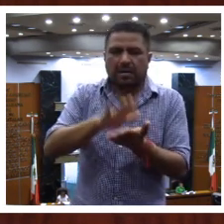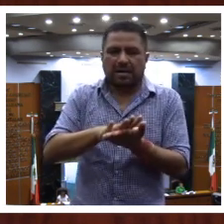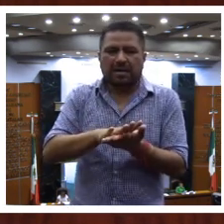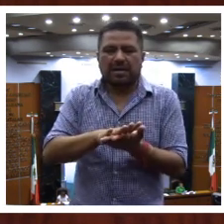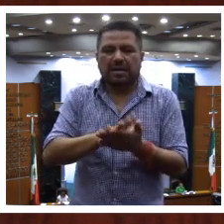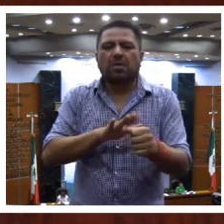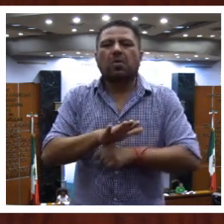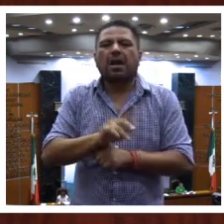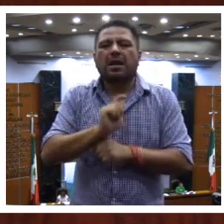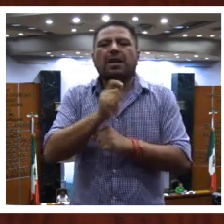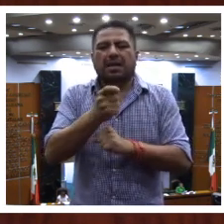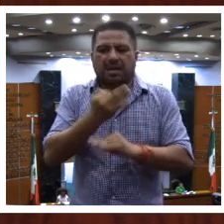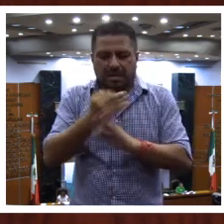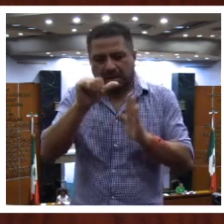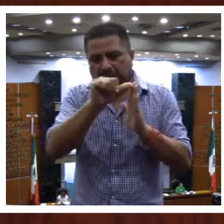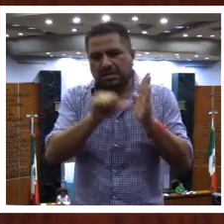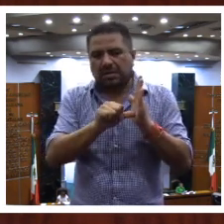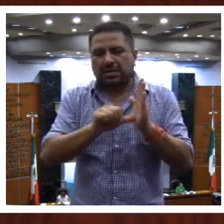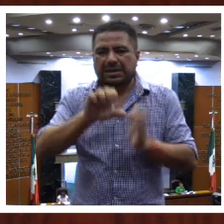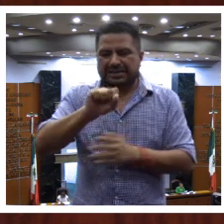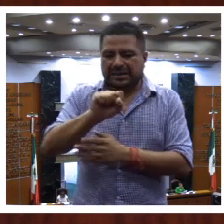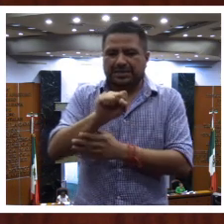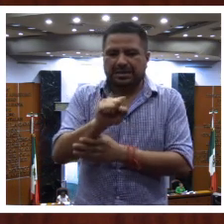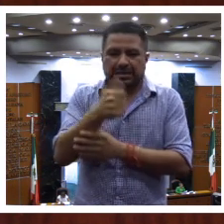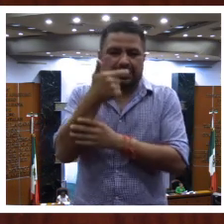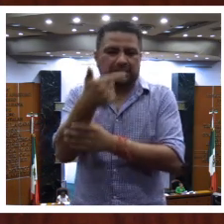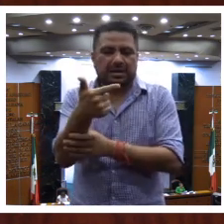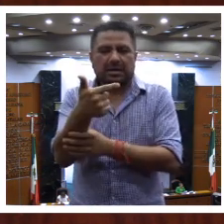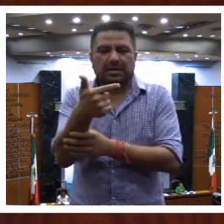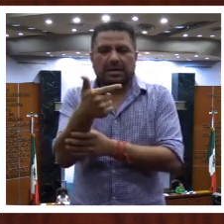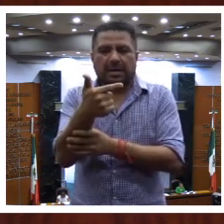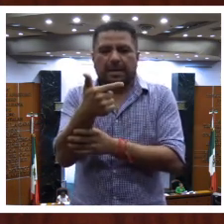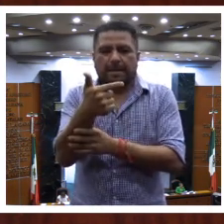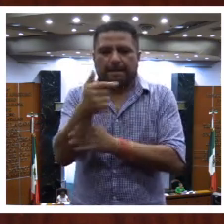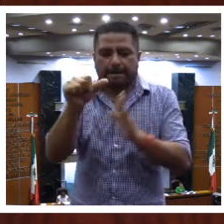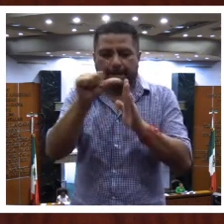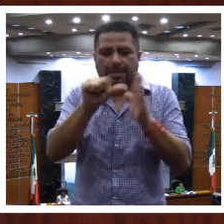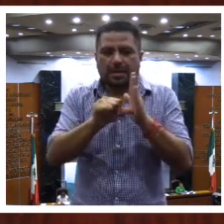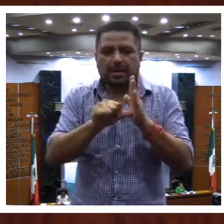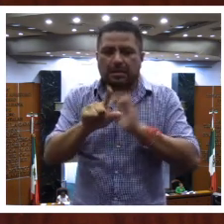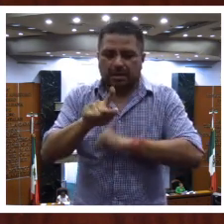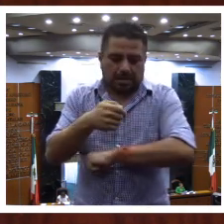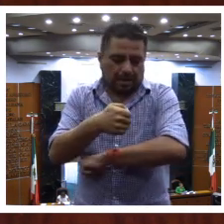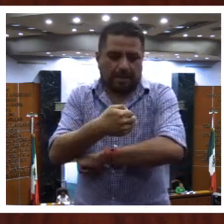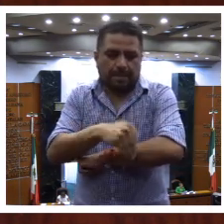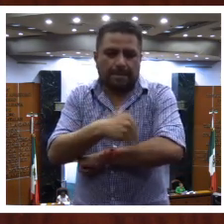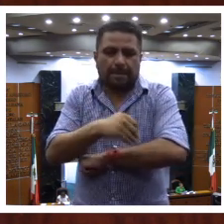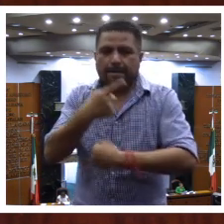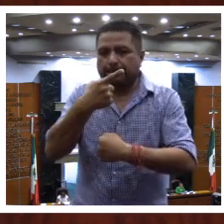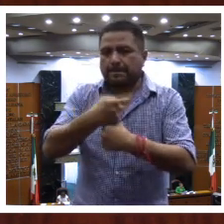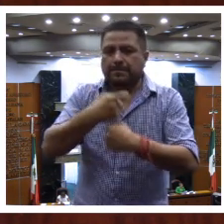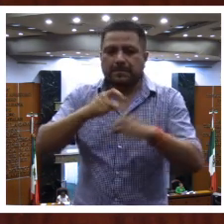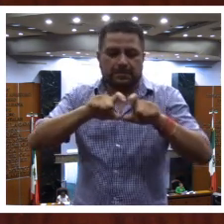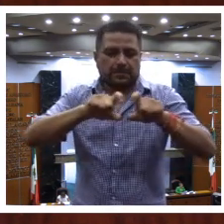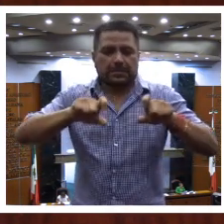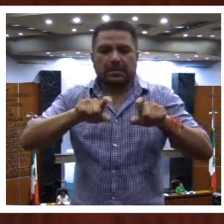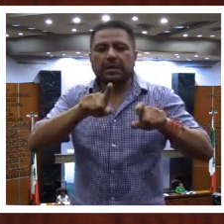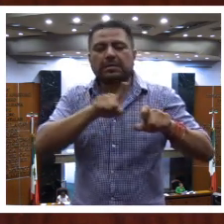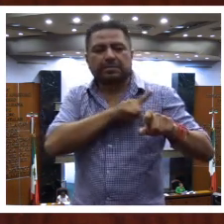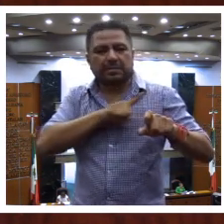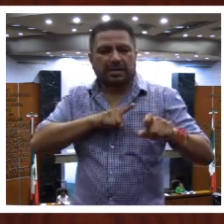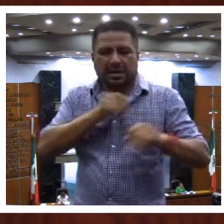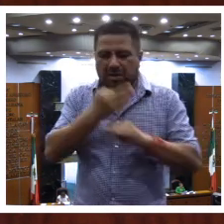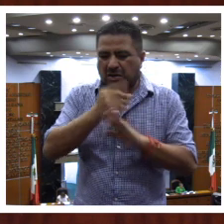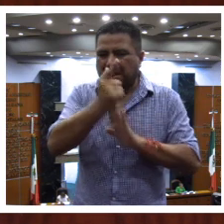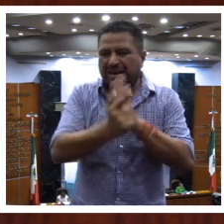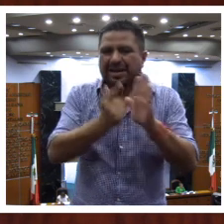establecidos en el artículo 67. Artículos transitorios. Primero, remítase